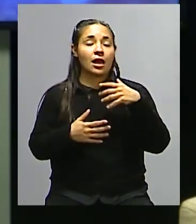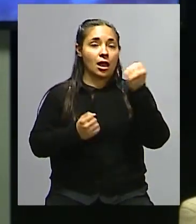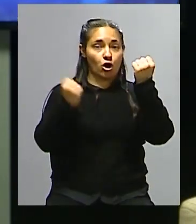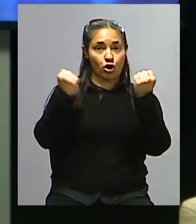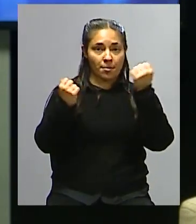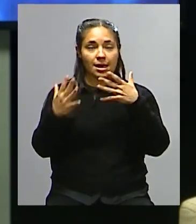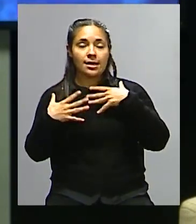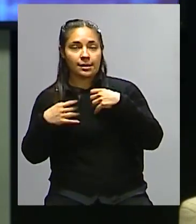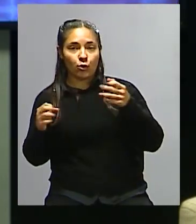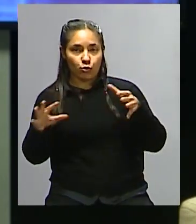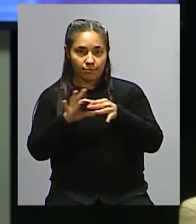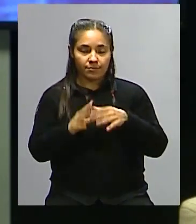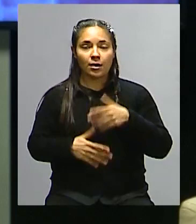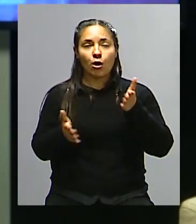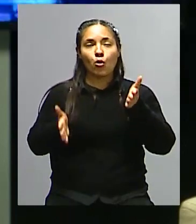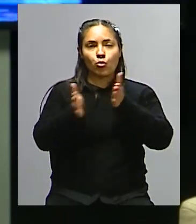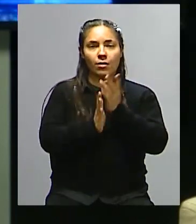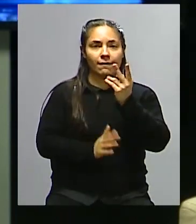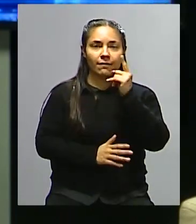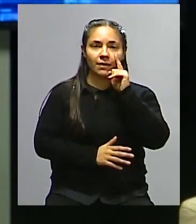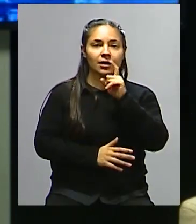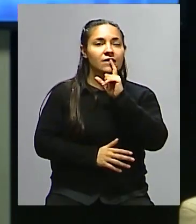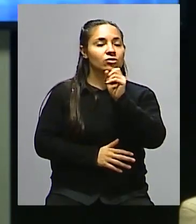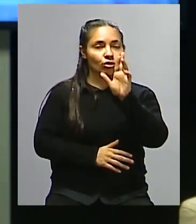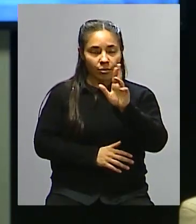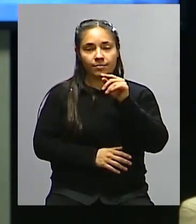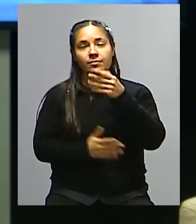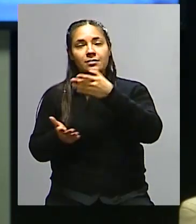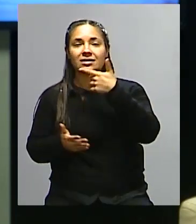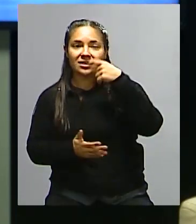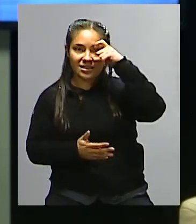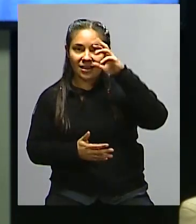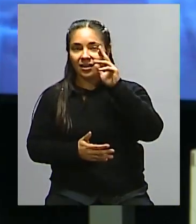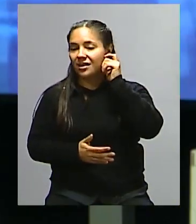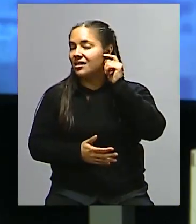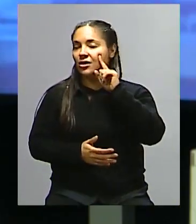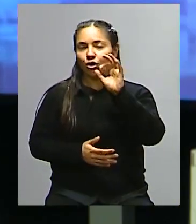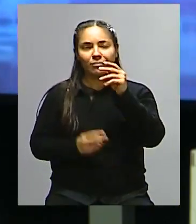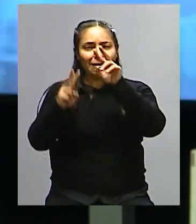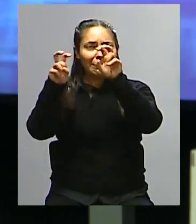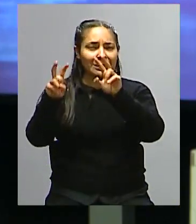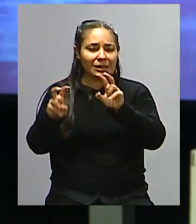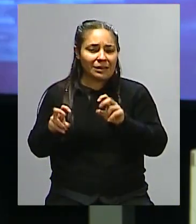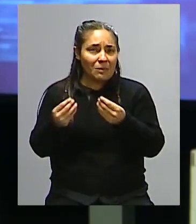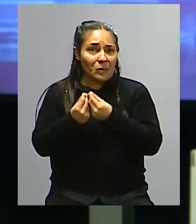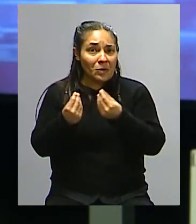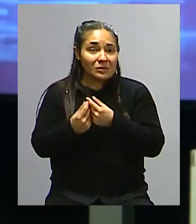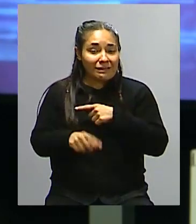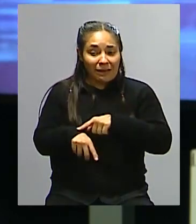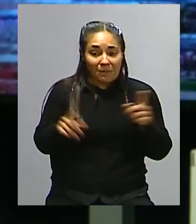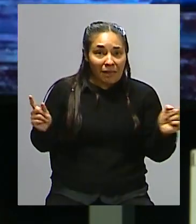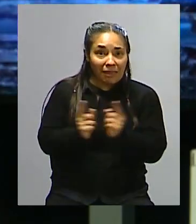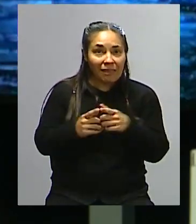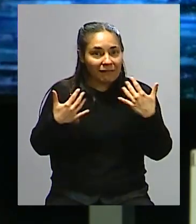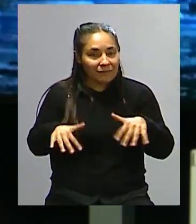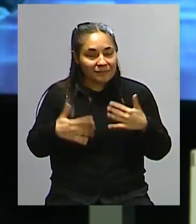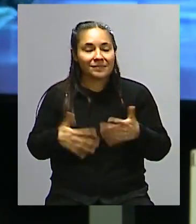económico lo hacemos con Víctor Di Blasi y con Sergio Vergara. Y tenemos muchos temas y poco tiempo. Bien, vamos cortito entonces. cortito.